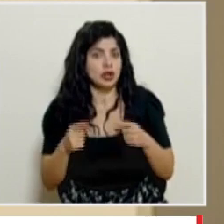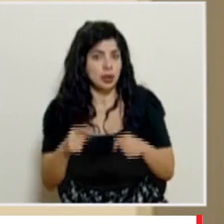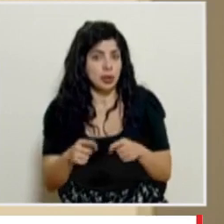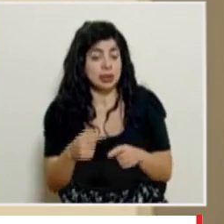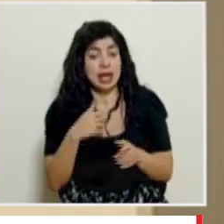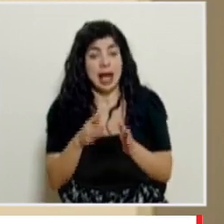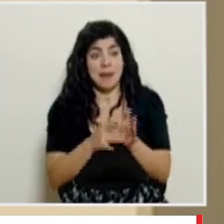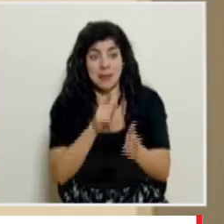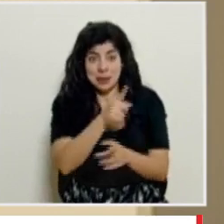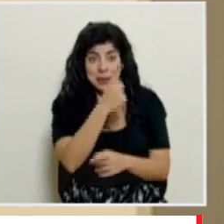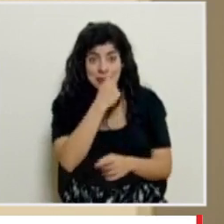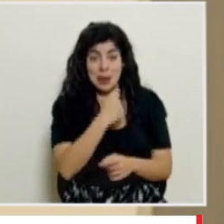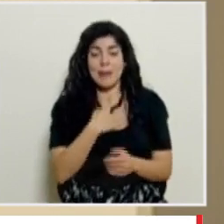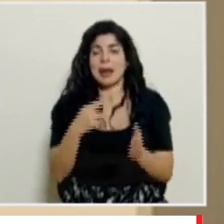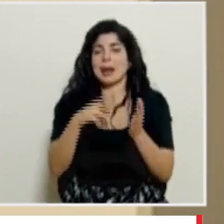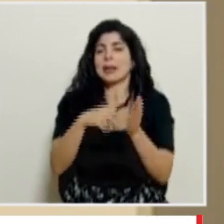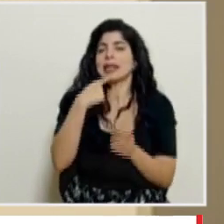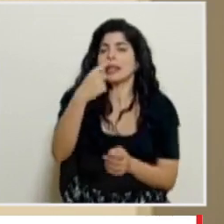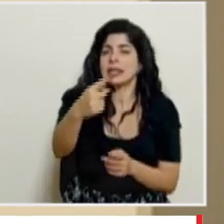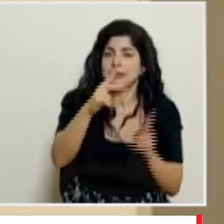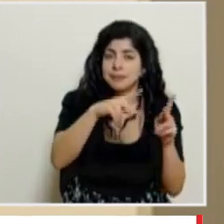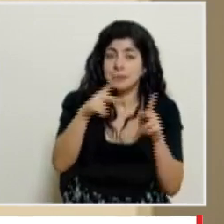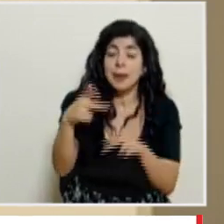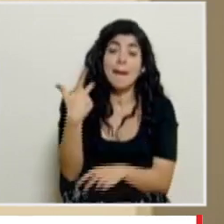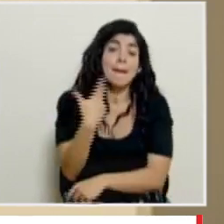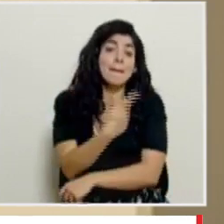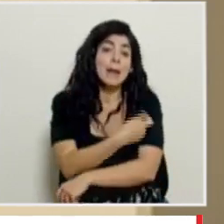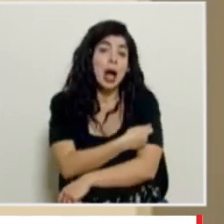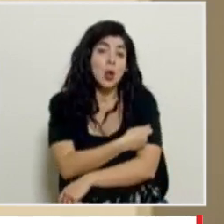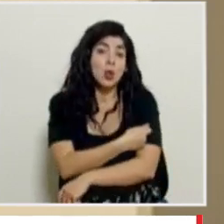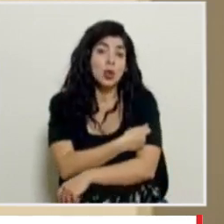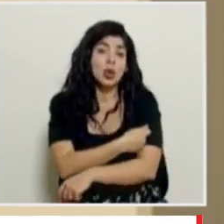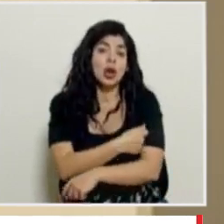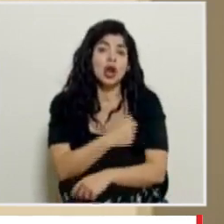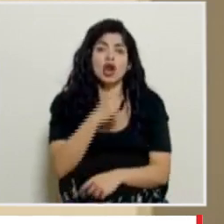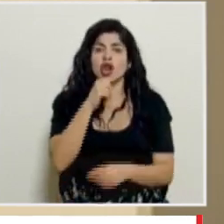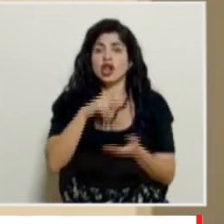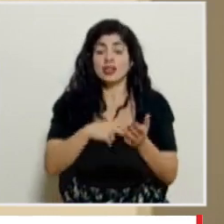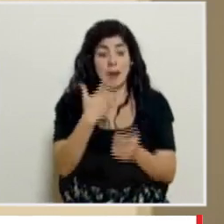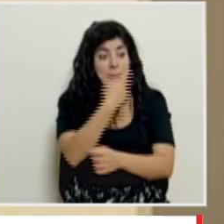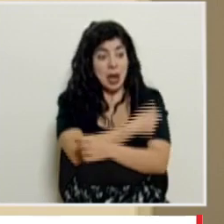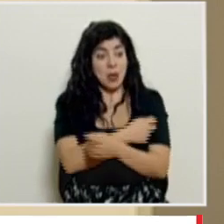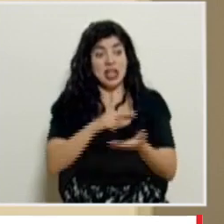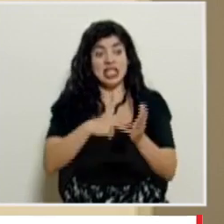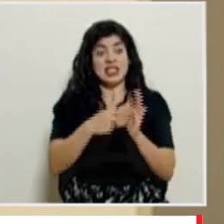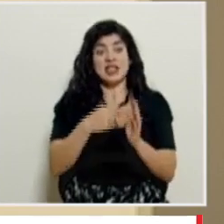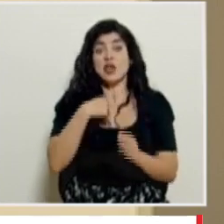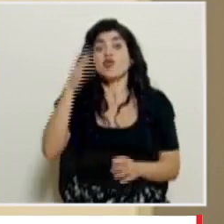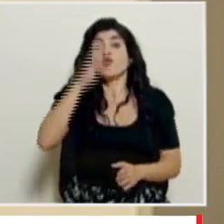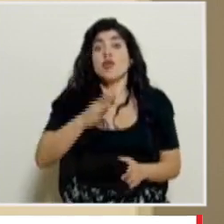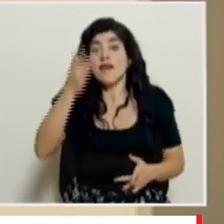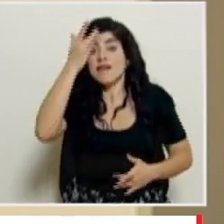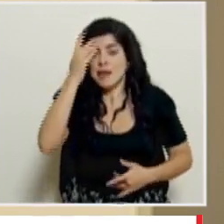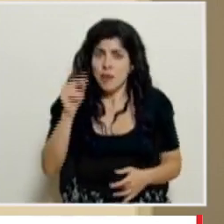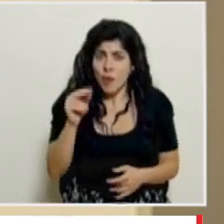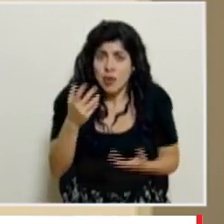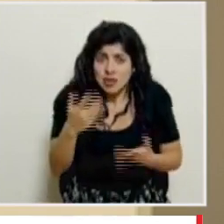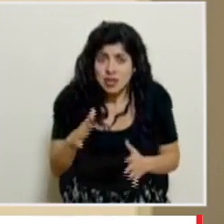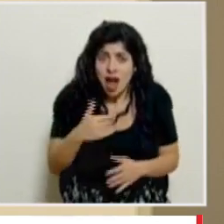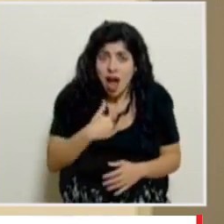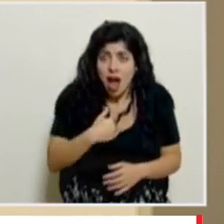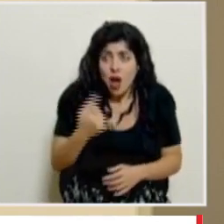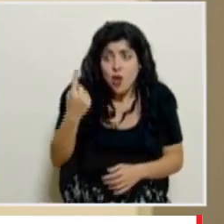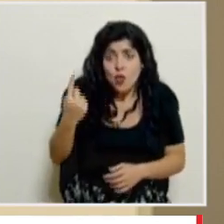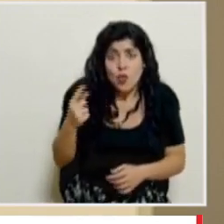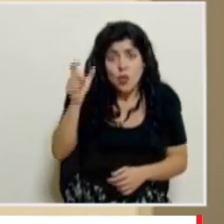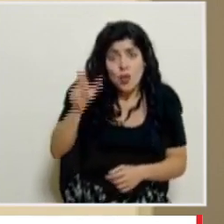para recalcarle a la población la vacuna no exime que una persona se enferme vean el caso que ya tenemos uno reportado